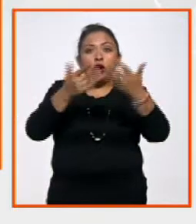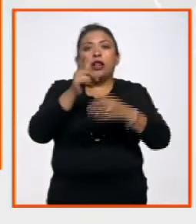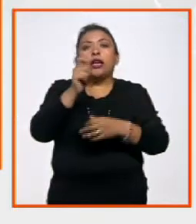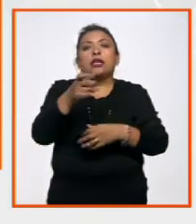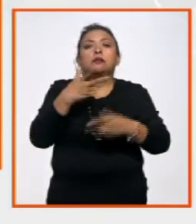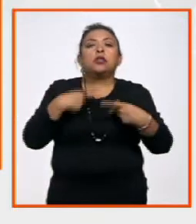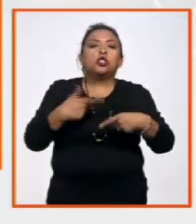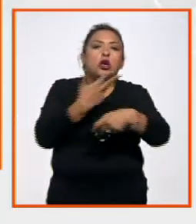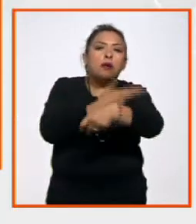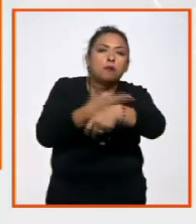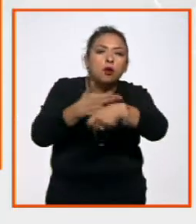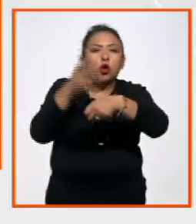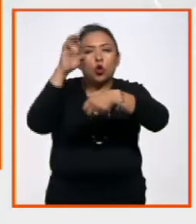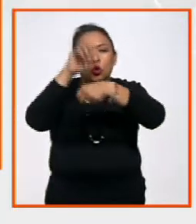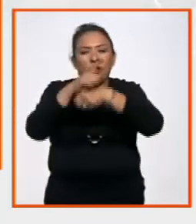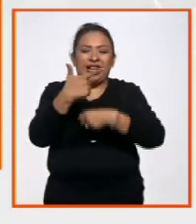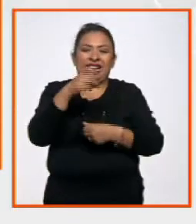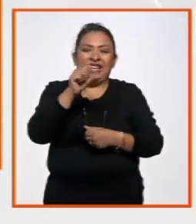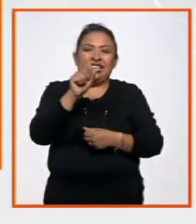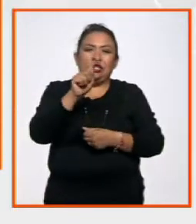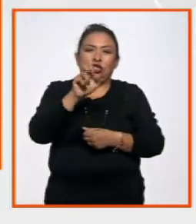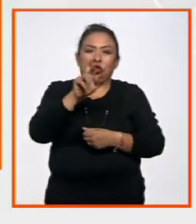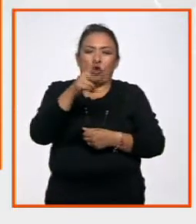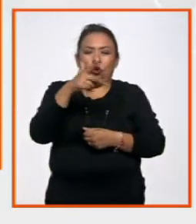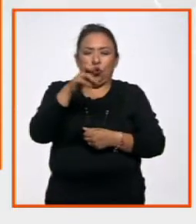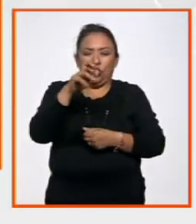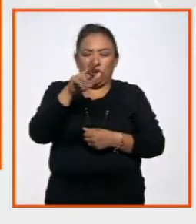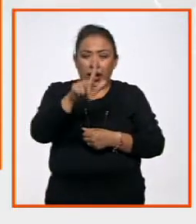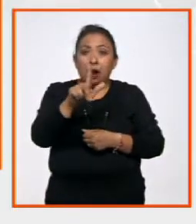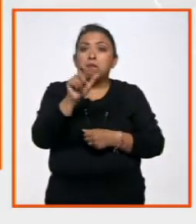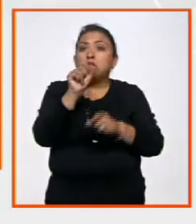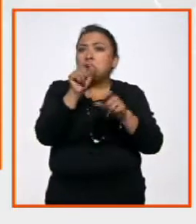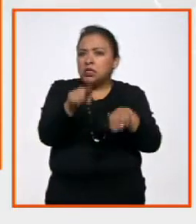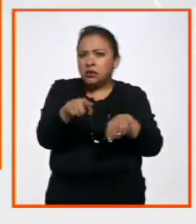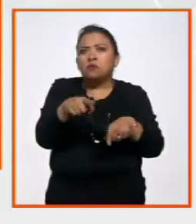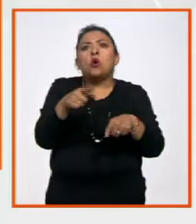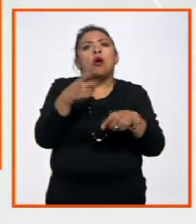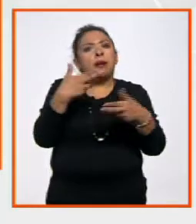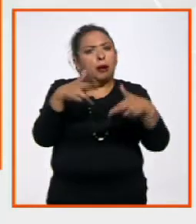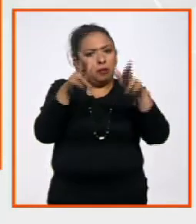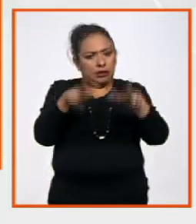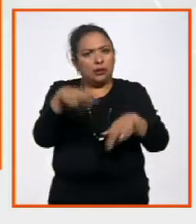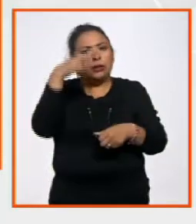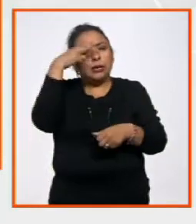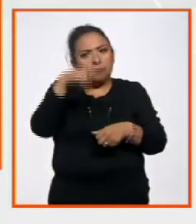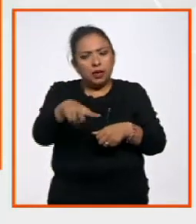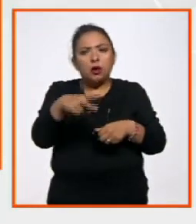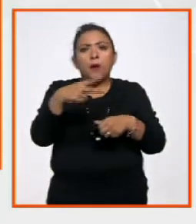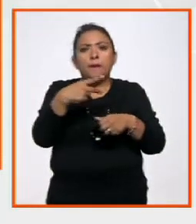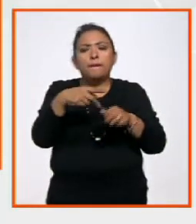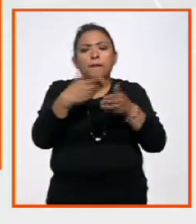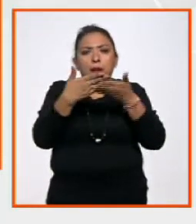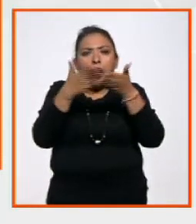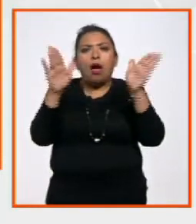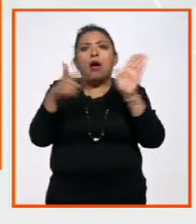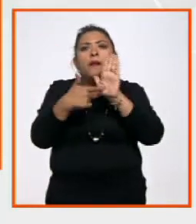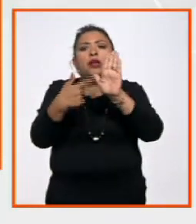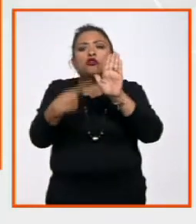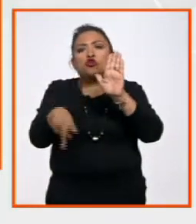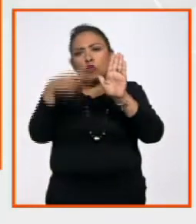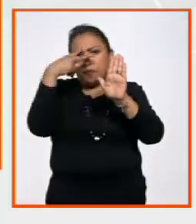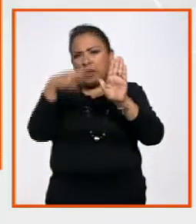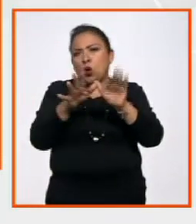tiene que ver con los gestores culturales, los diplomáticos mexicanos, que de igual manera representan a nuestro país y amplían la noción de lo